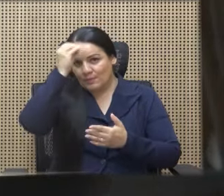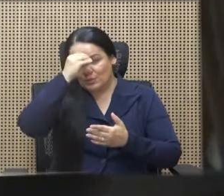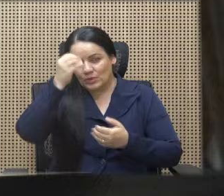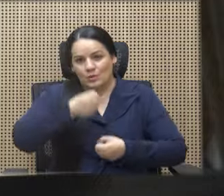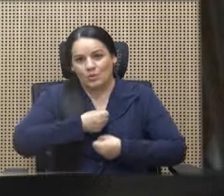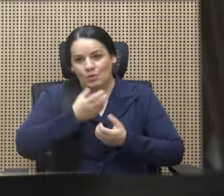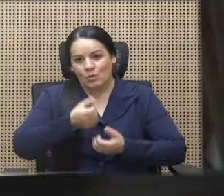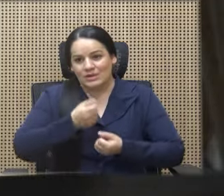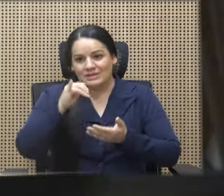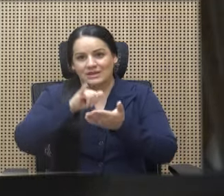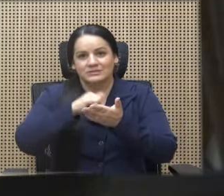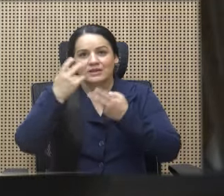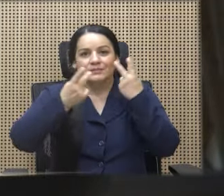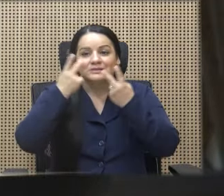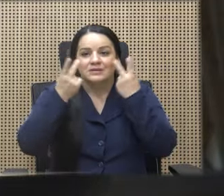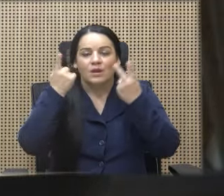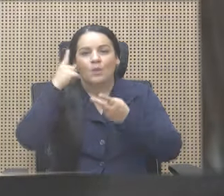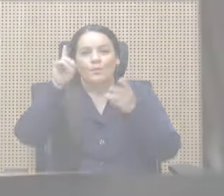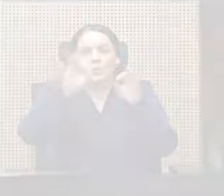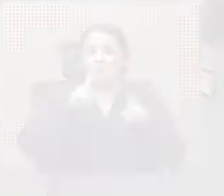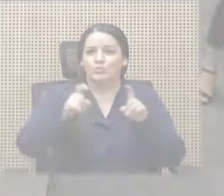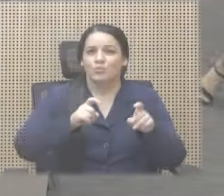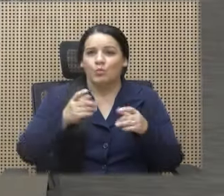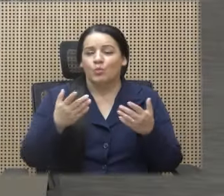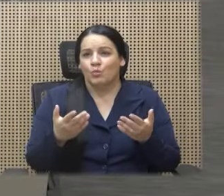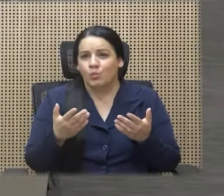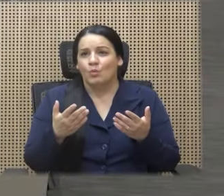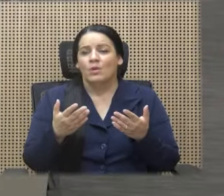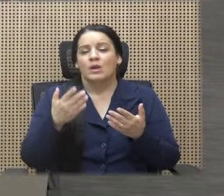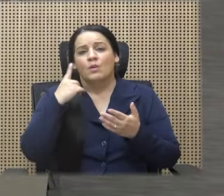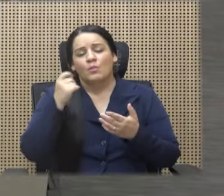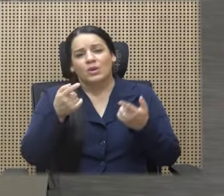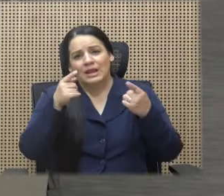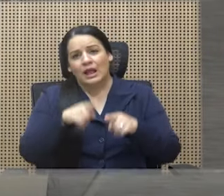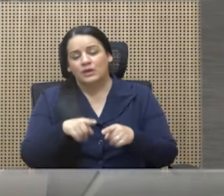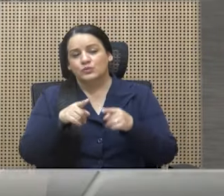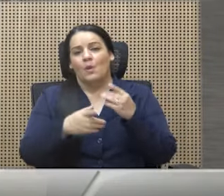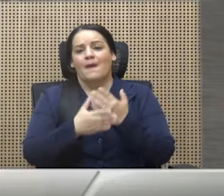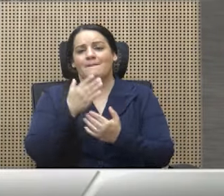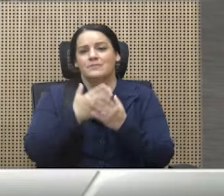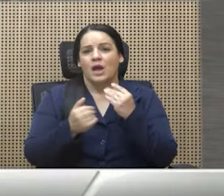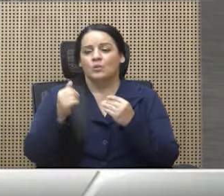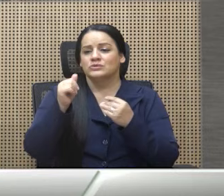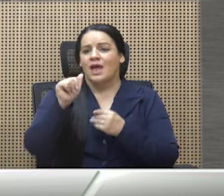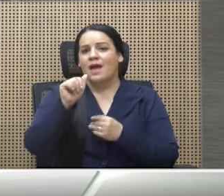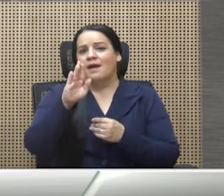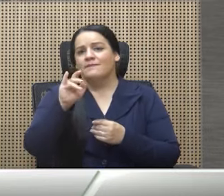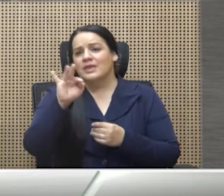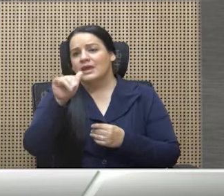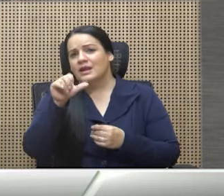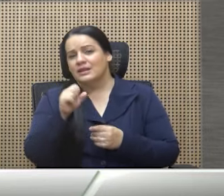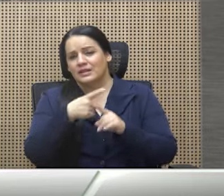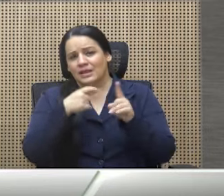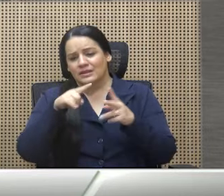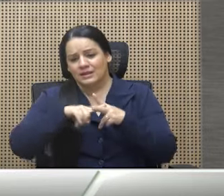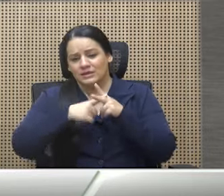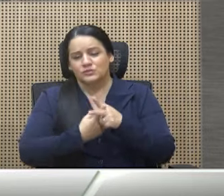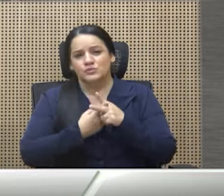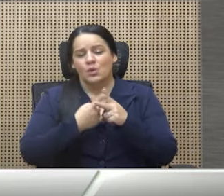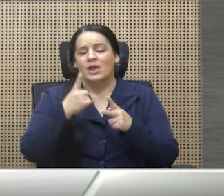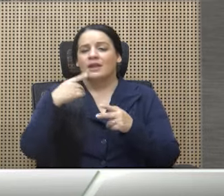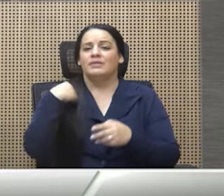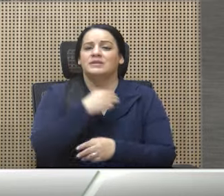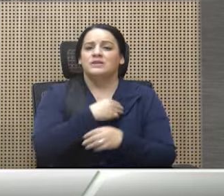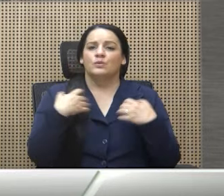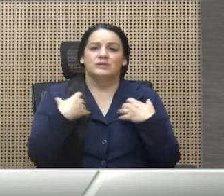ni fue llamado con relación a ese tema. El caso de manos abiertas desde un inicio el Ministerio de Salud no estuvo involucrado ni llamado